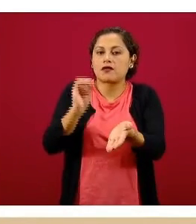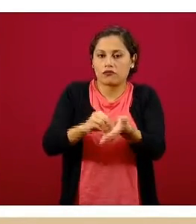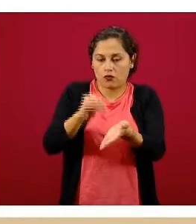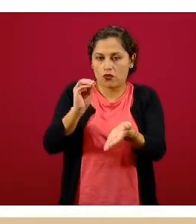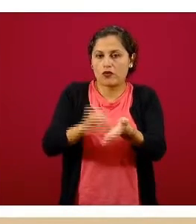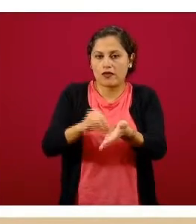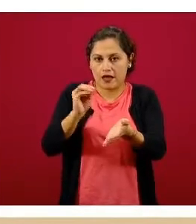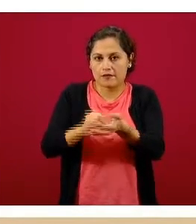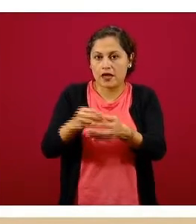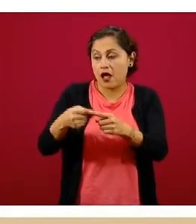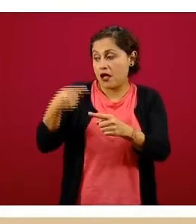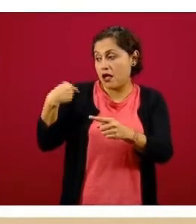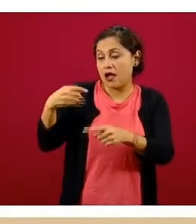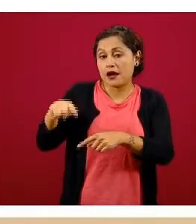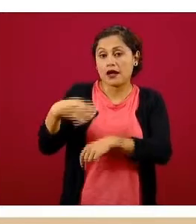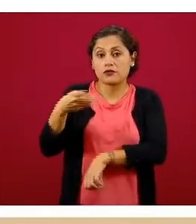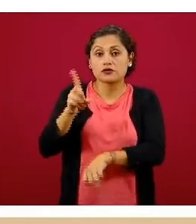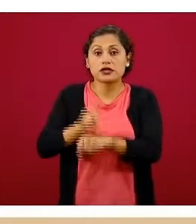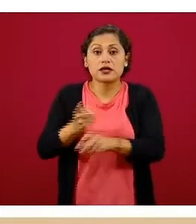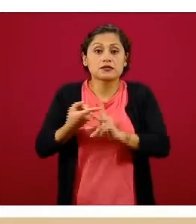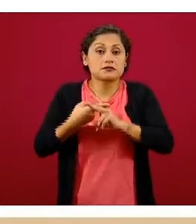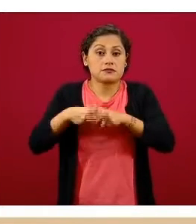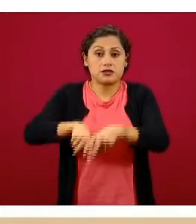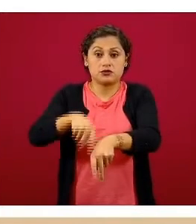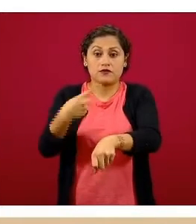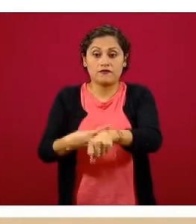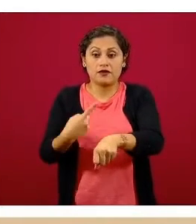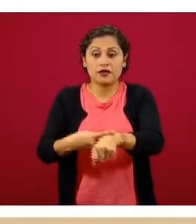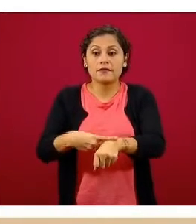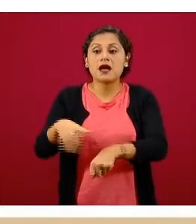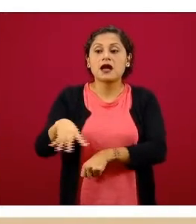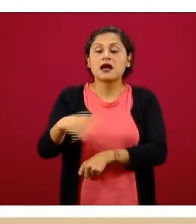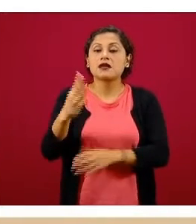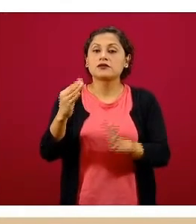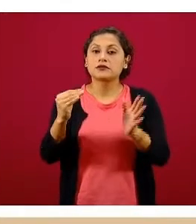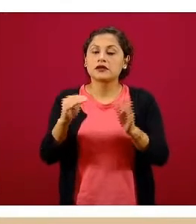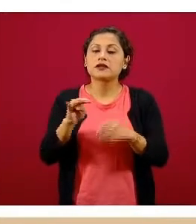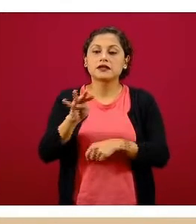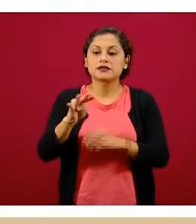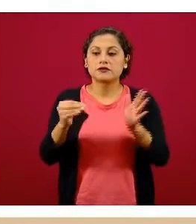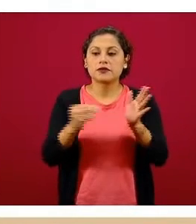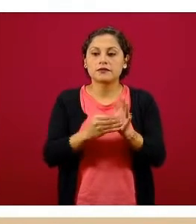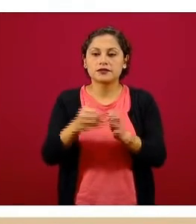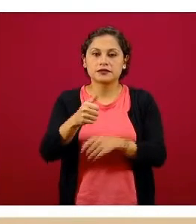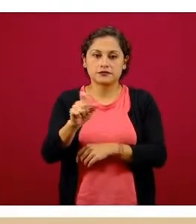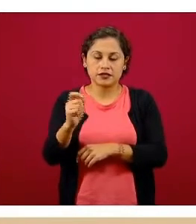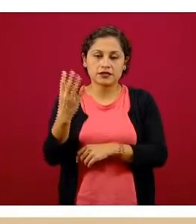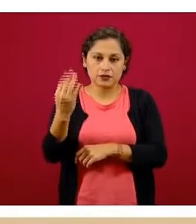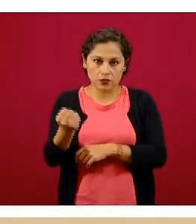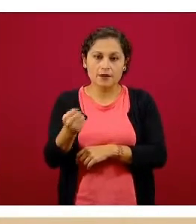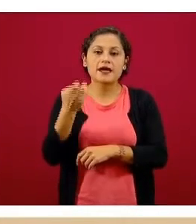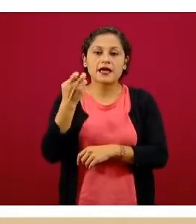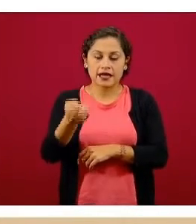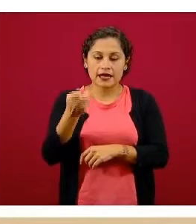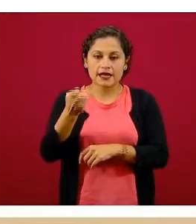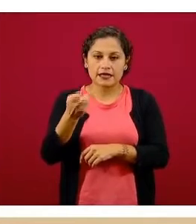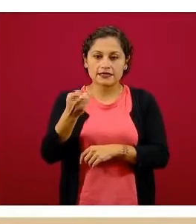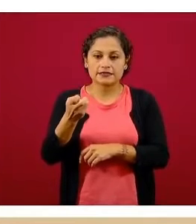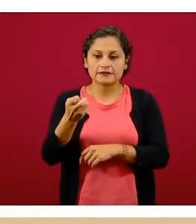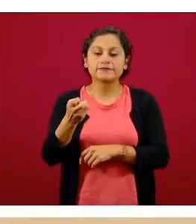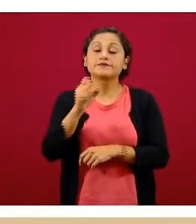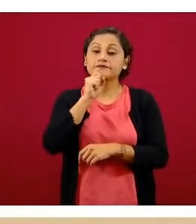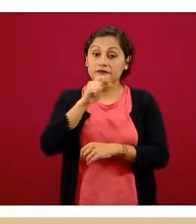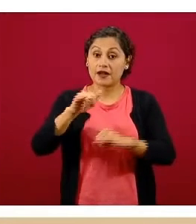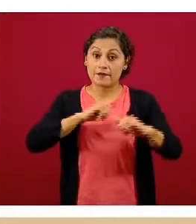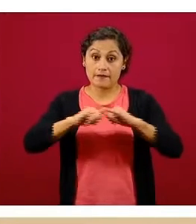14 días, estos 19 mil 629 y como comentábamos, este también es un mapa que puede estar